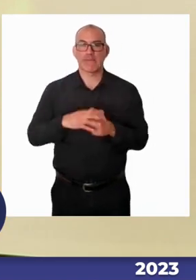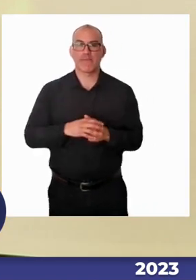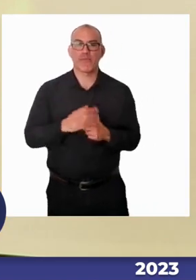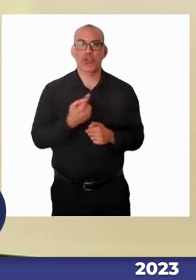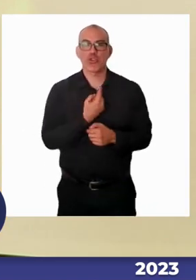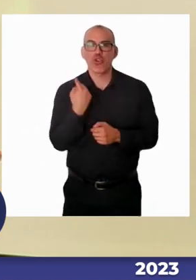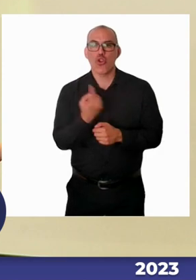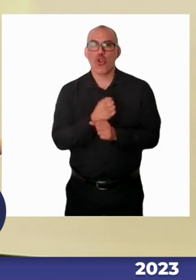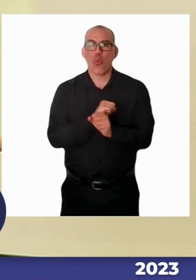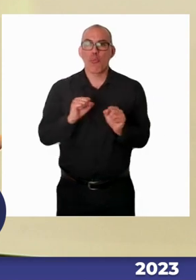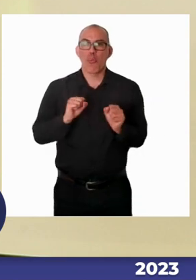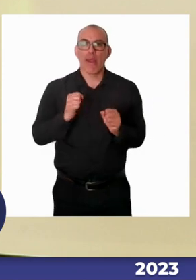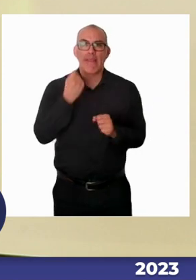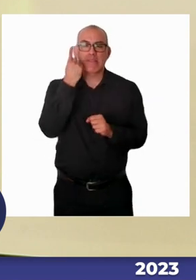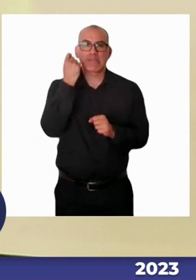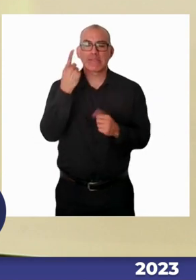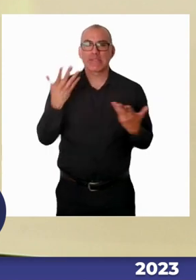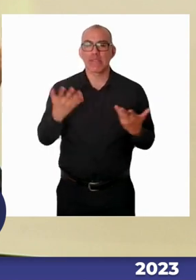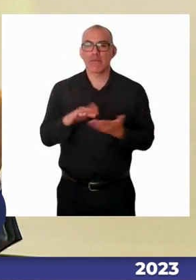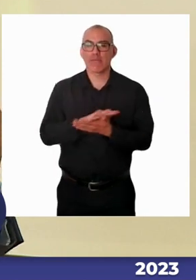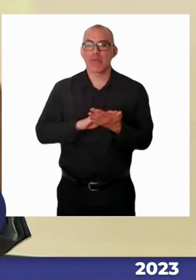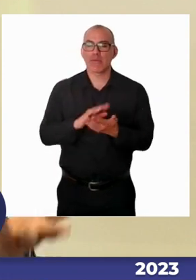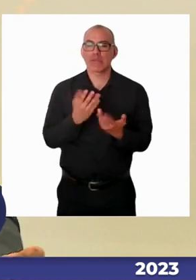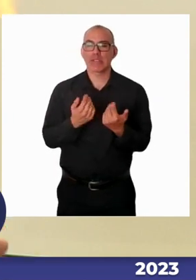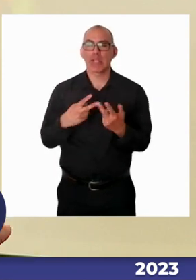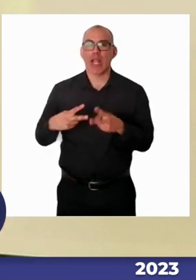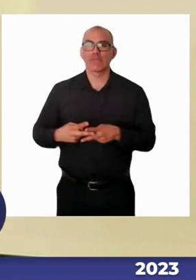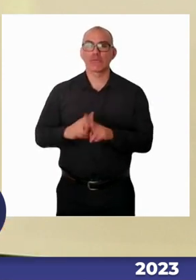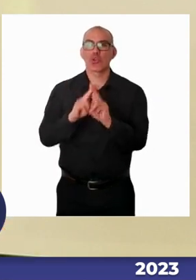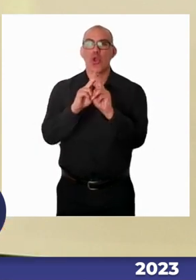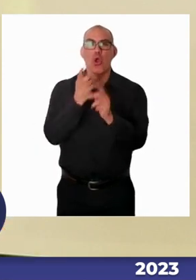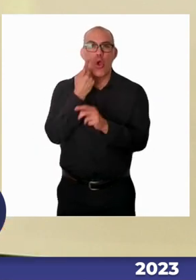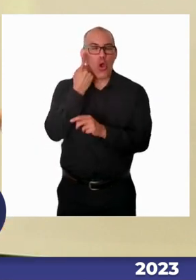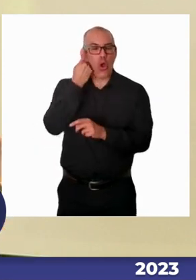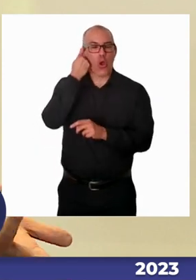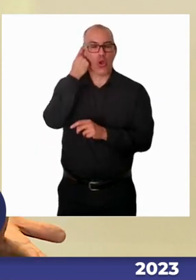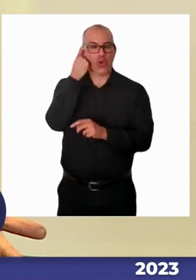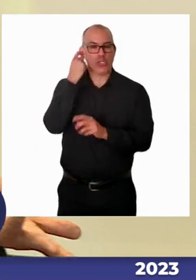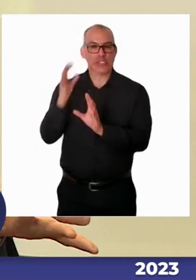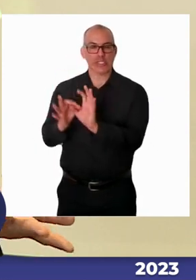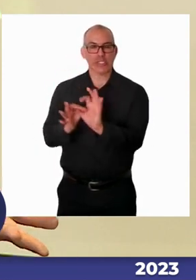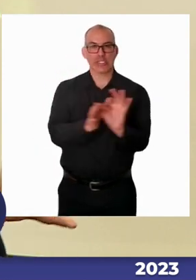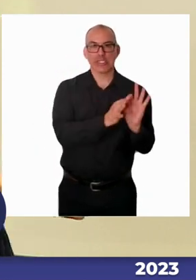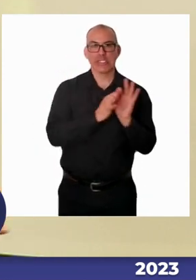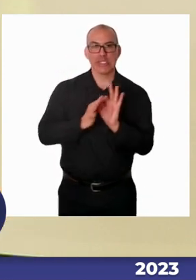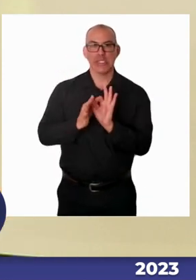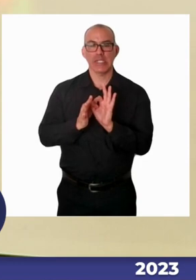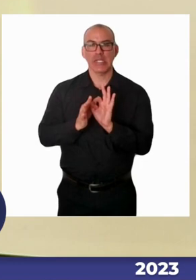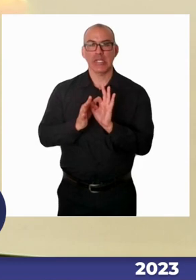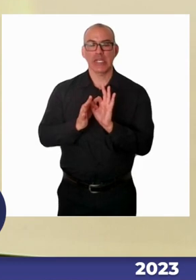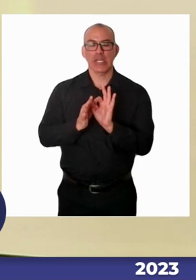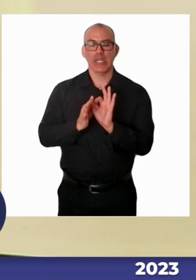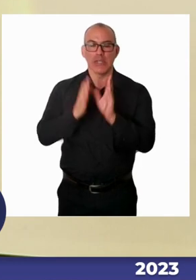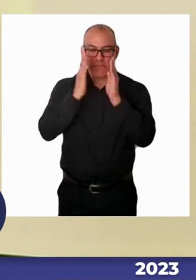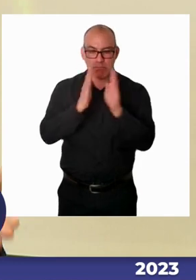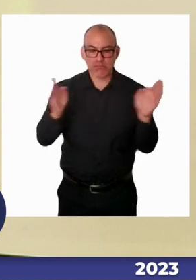tener una determinada edad ya no es solamente un problema cognitivo, ya también es un problema de edad, imagínate, de que las personas se encuentran al